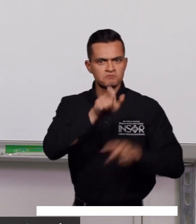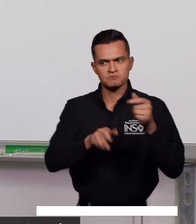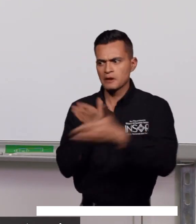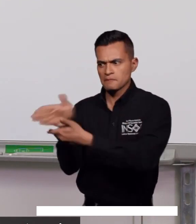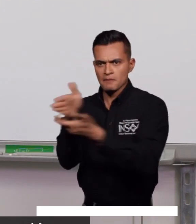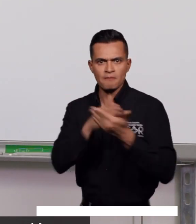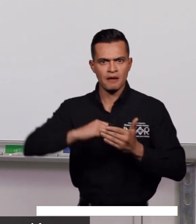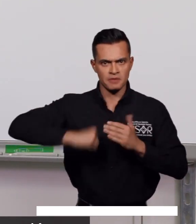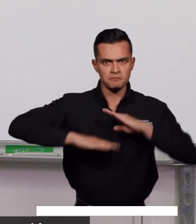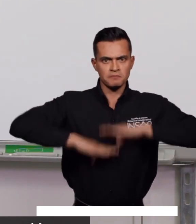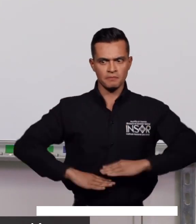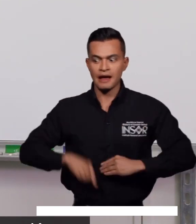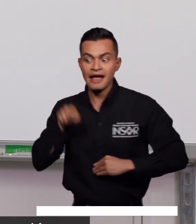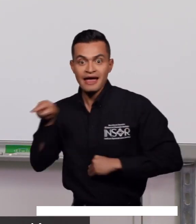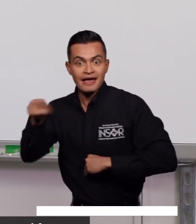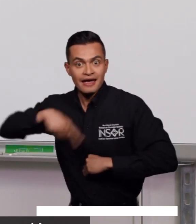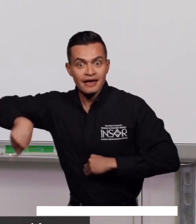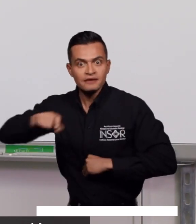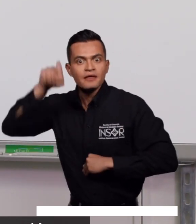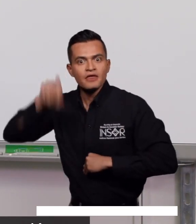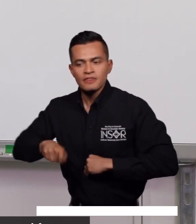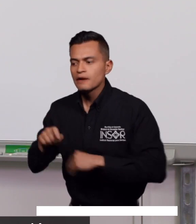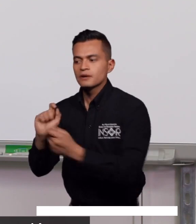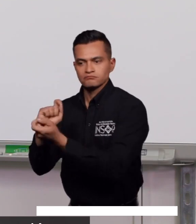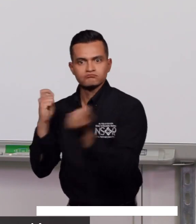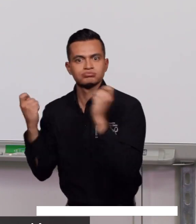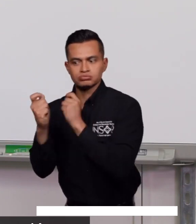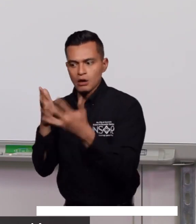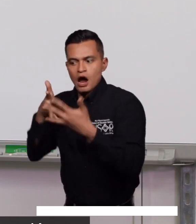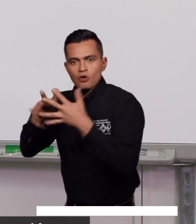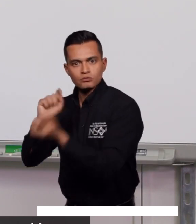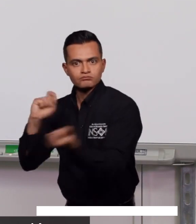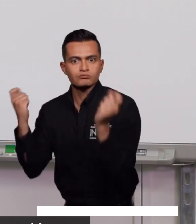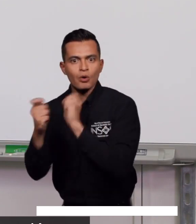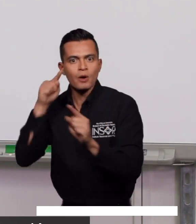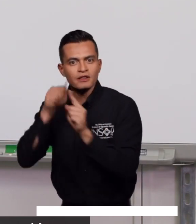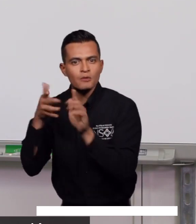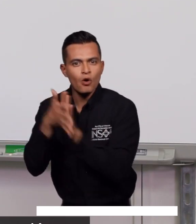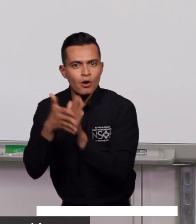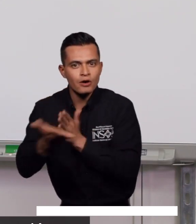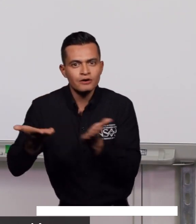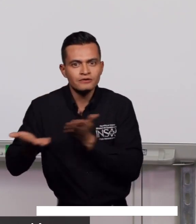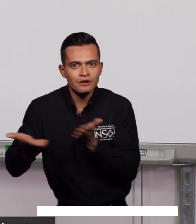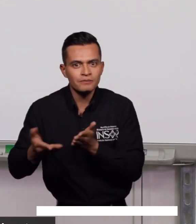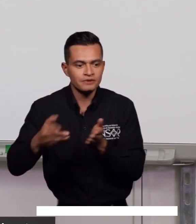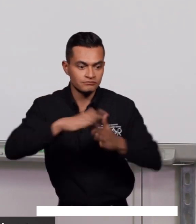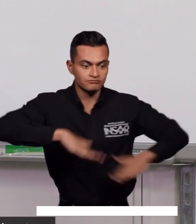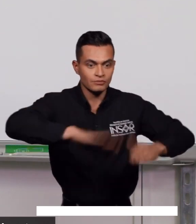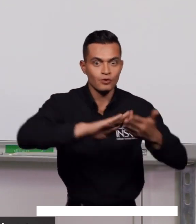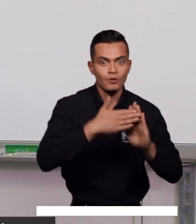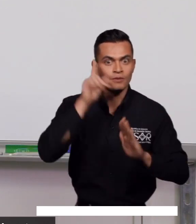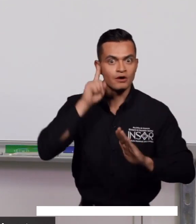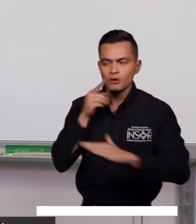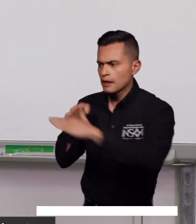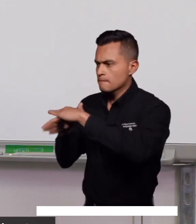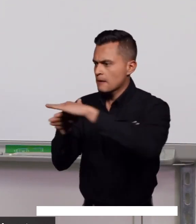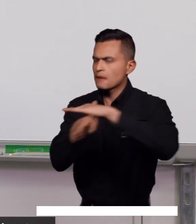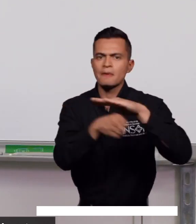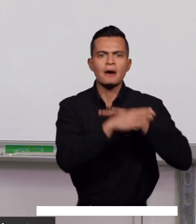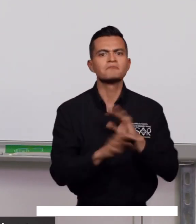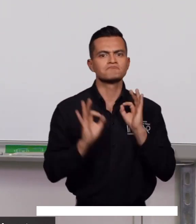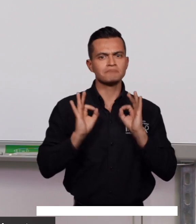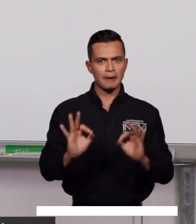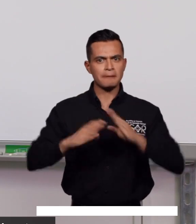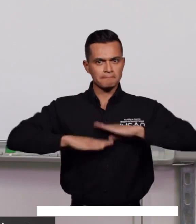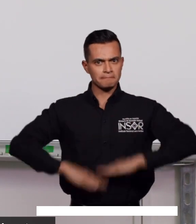ajustes razonables que permitan el acceso a la información y a los servicios de la población sorda. Esto lo hacemos a lo